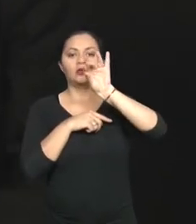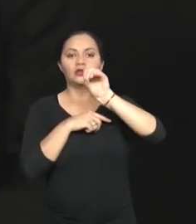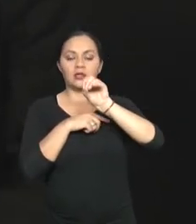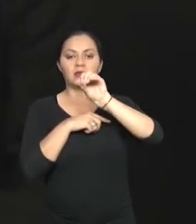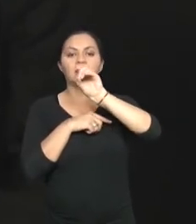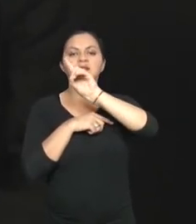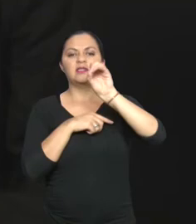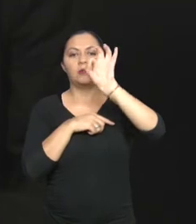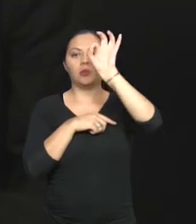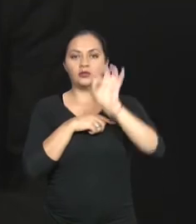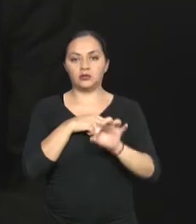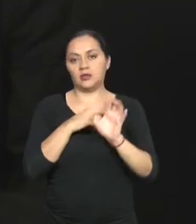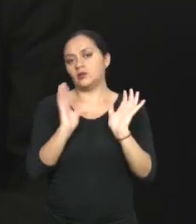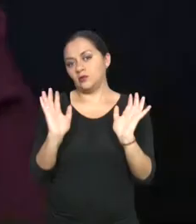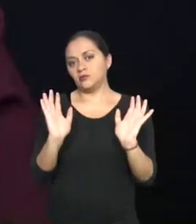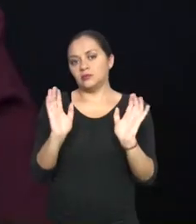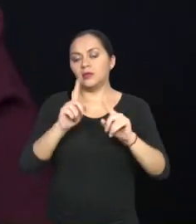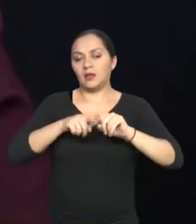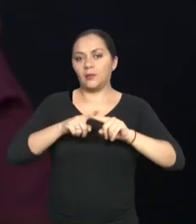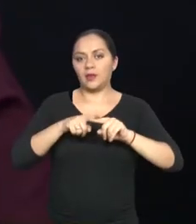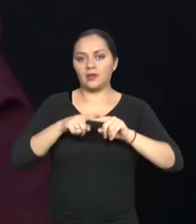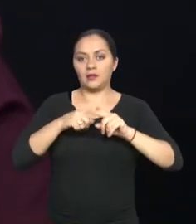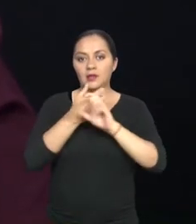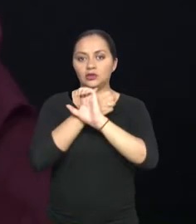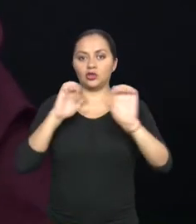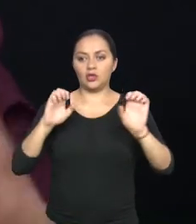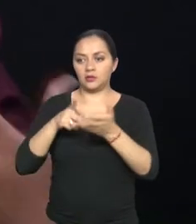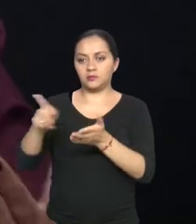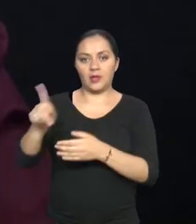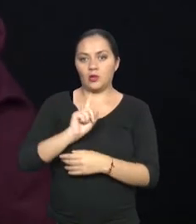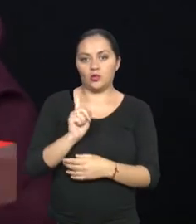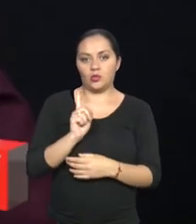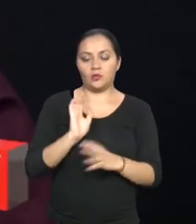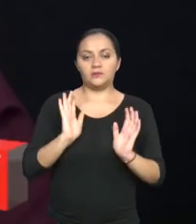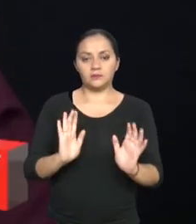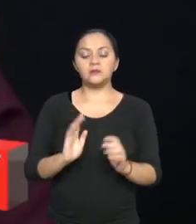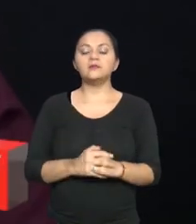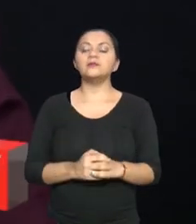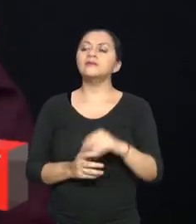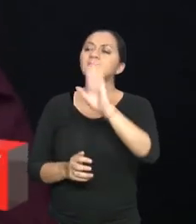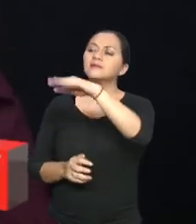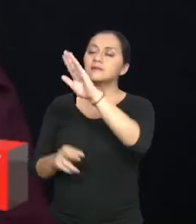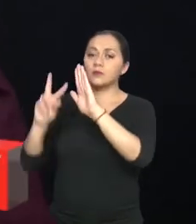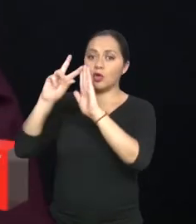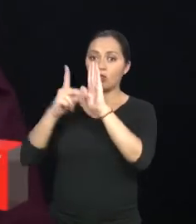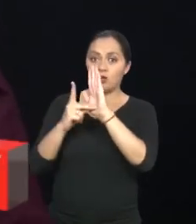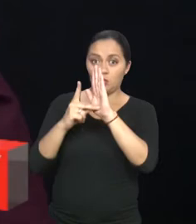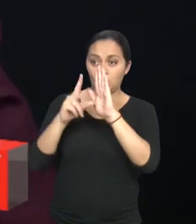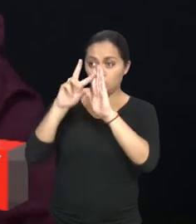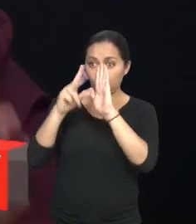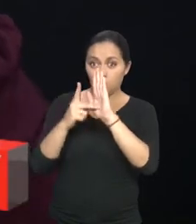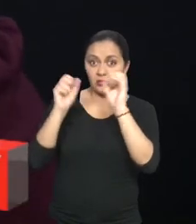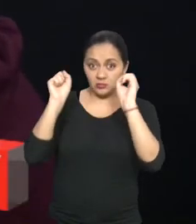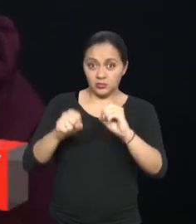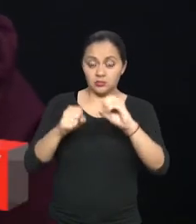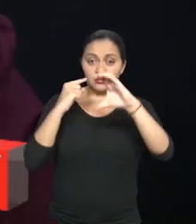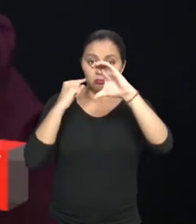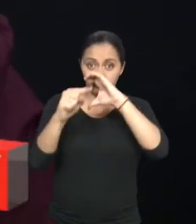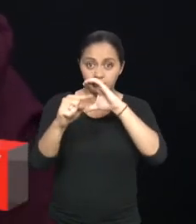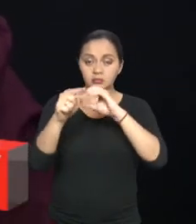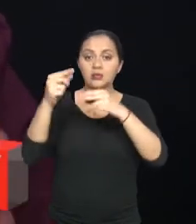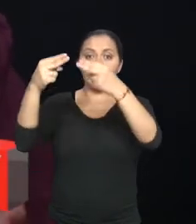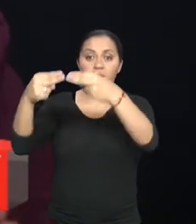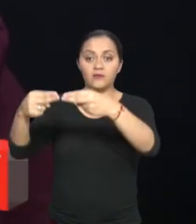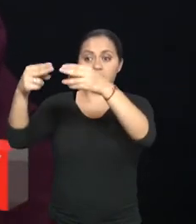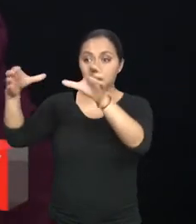exoneración de tributos. Esos códigos, entonces, ustedes una vez que ya se emiten la resolución, ¿se emite ese código ya para que el agente aduanero